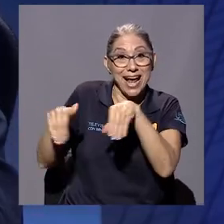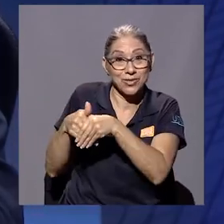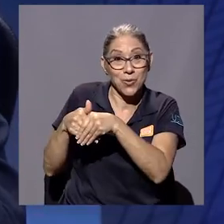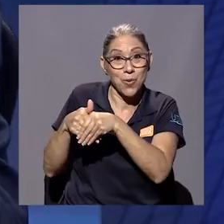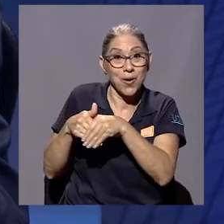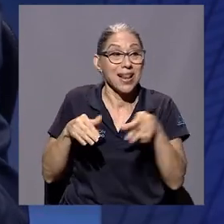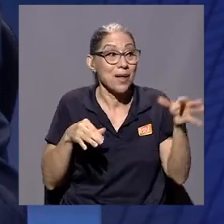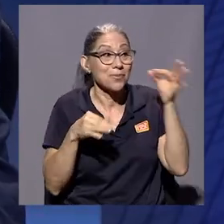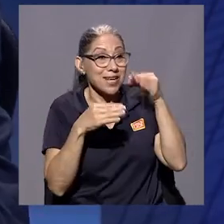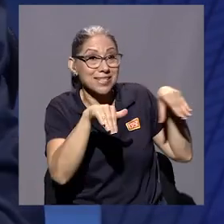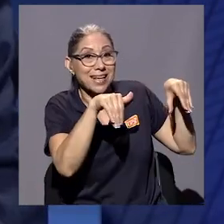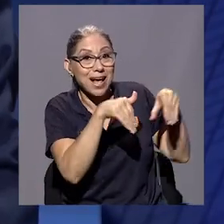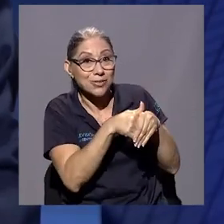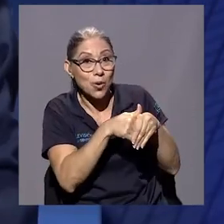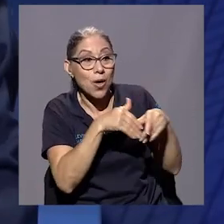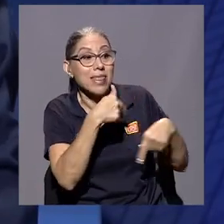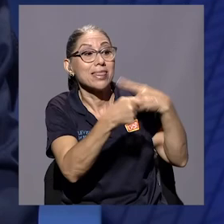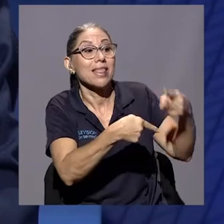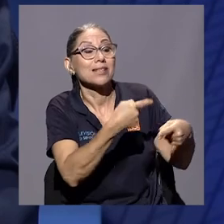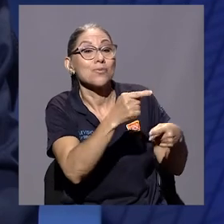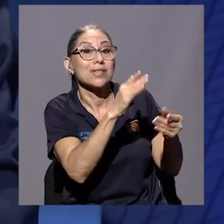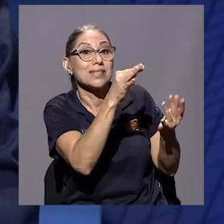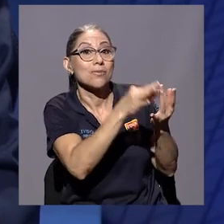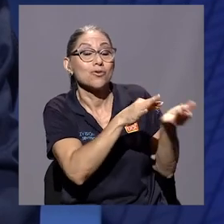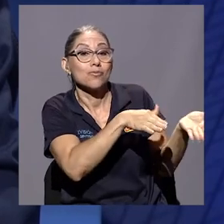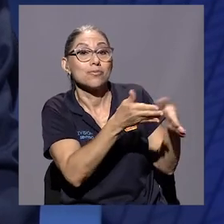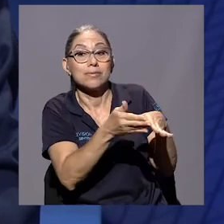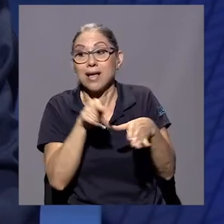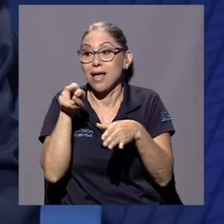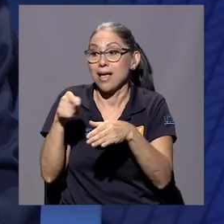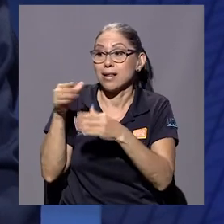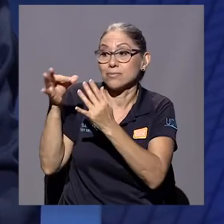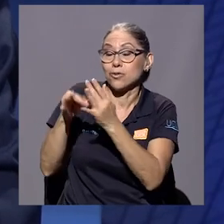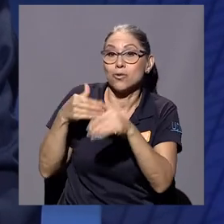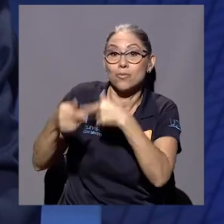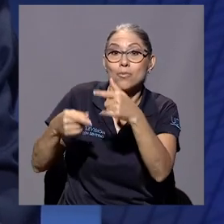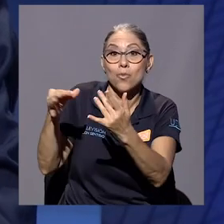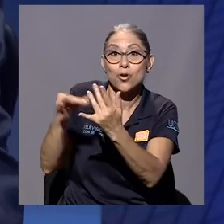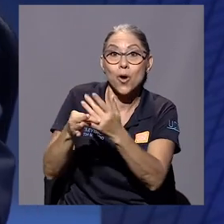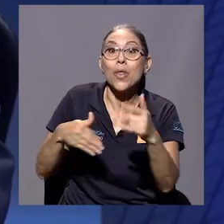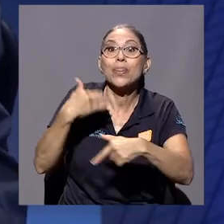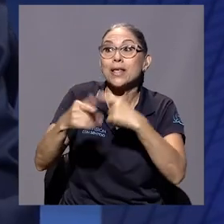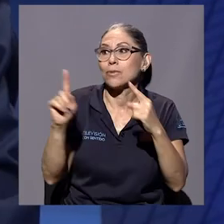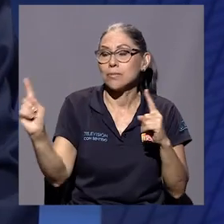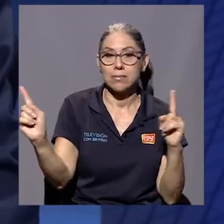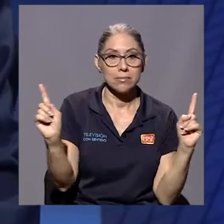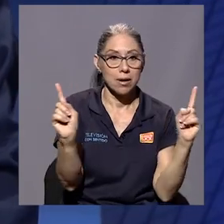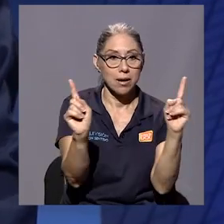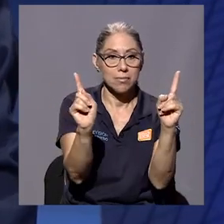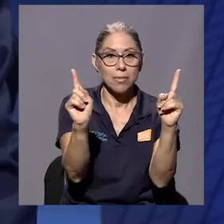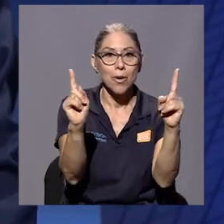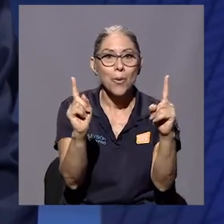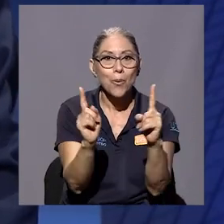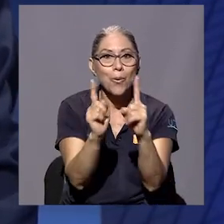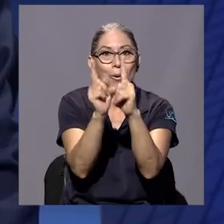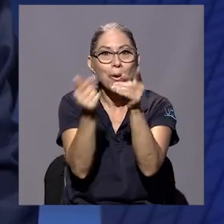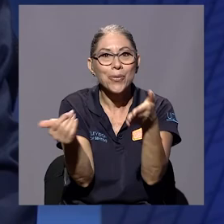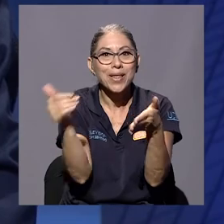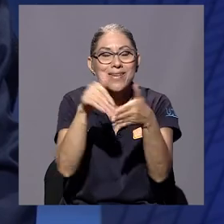reencontraron. es una historia de amor muy bonita, como la de García Márquez, de